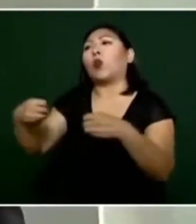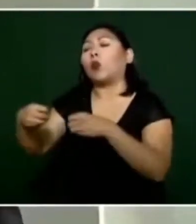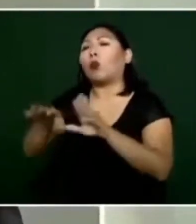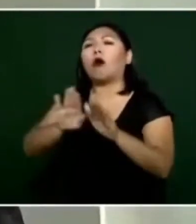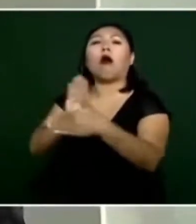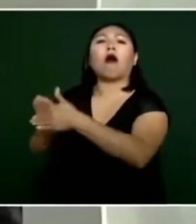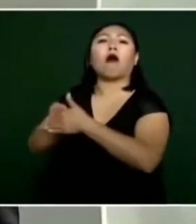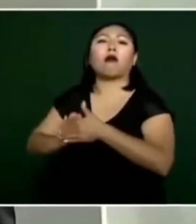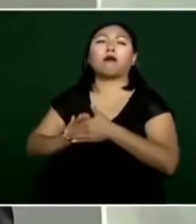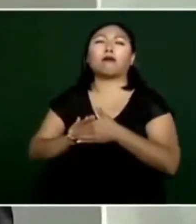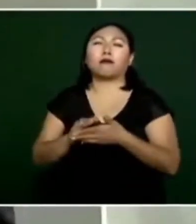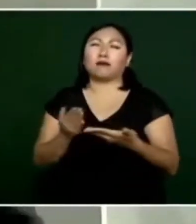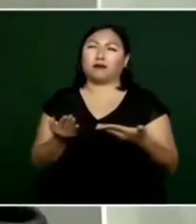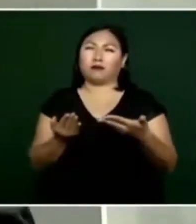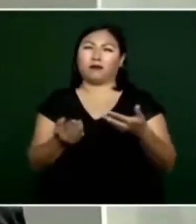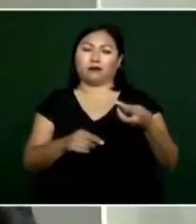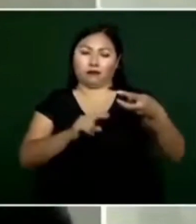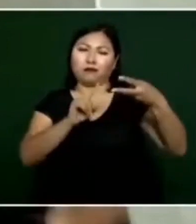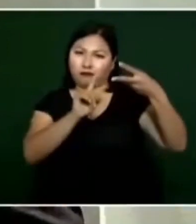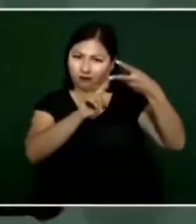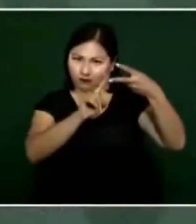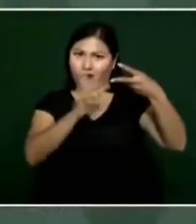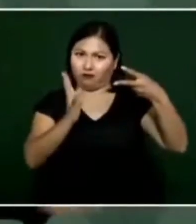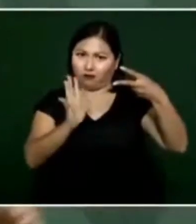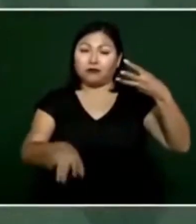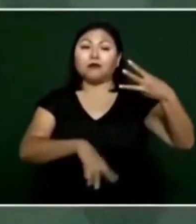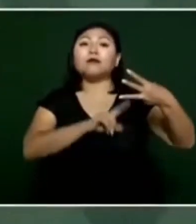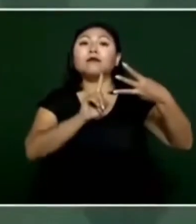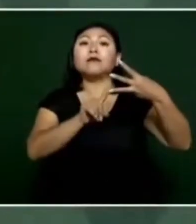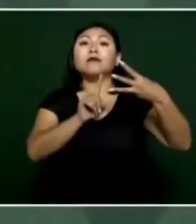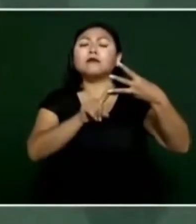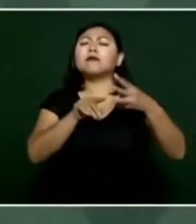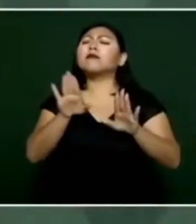eso es lo segundo, y lo tercero es, qué partido,